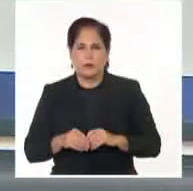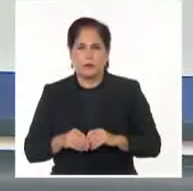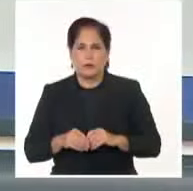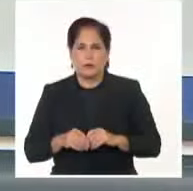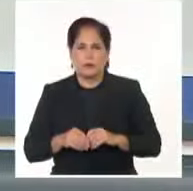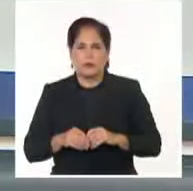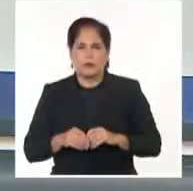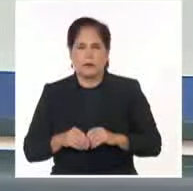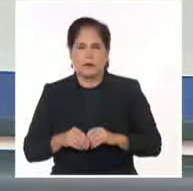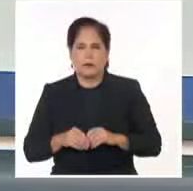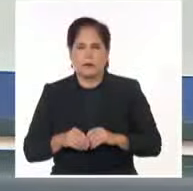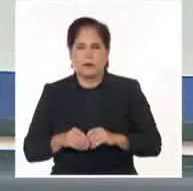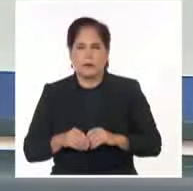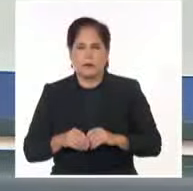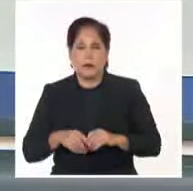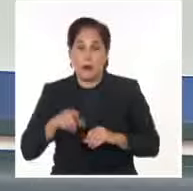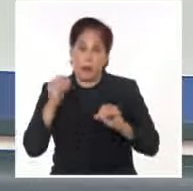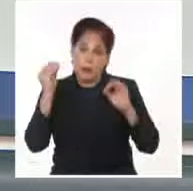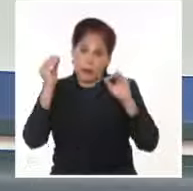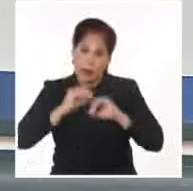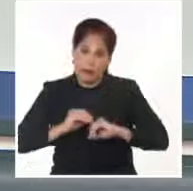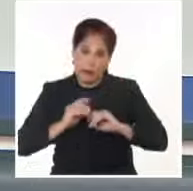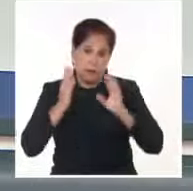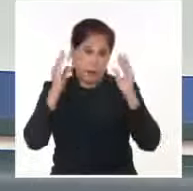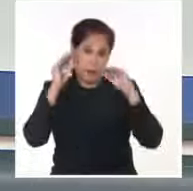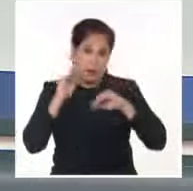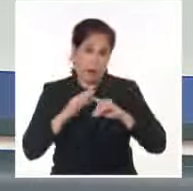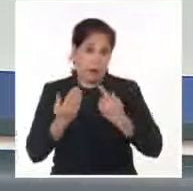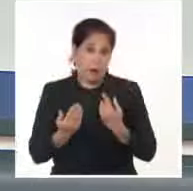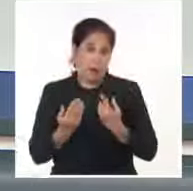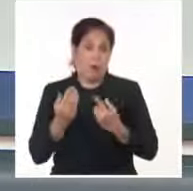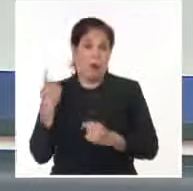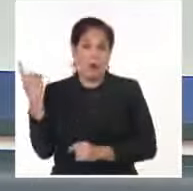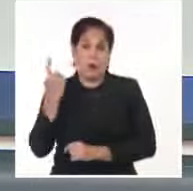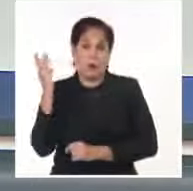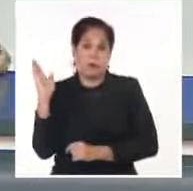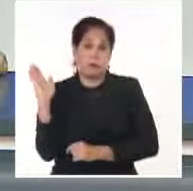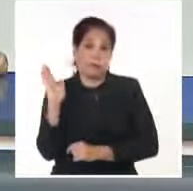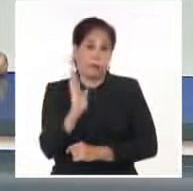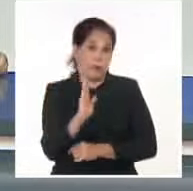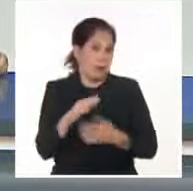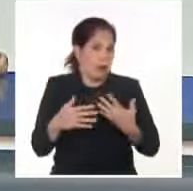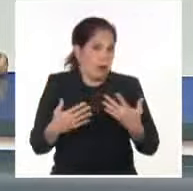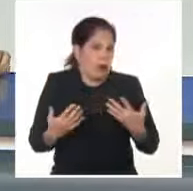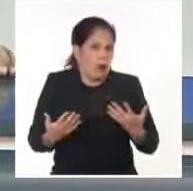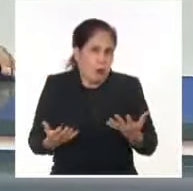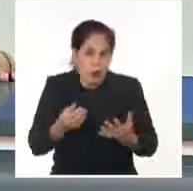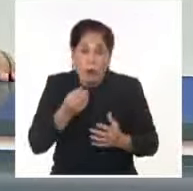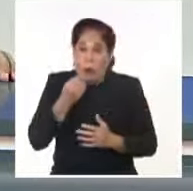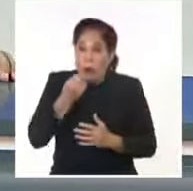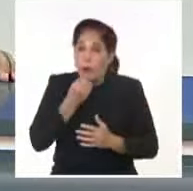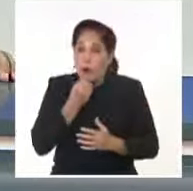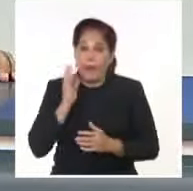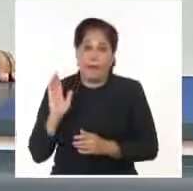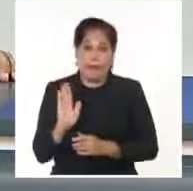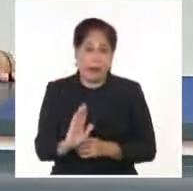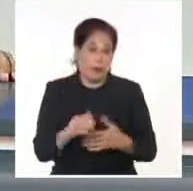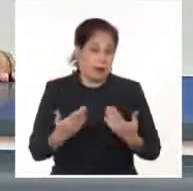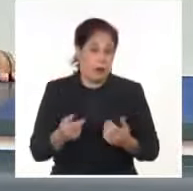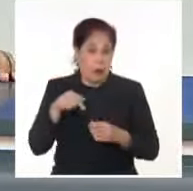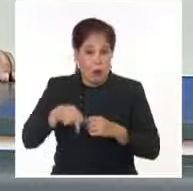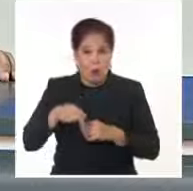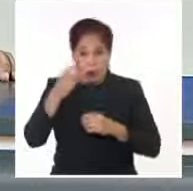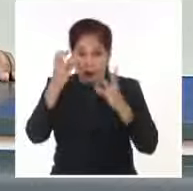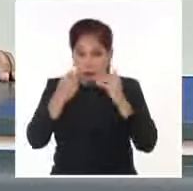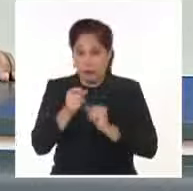Y por supuesto que para conocer detalles sobre la evolución y futura trayectoria probable de la depresión tropical 18 de la